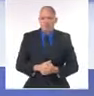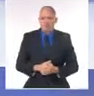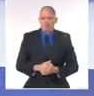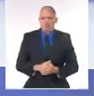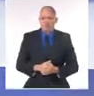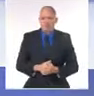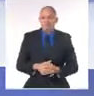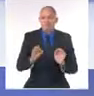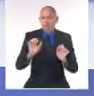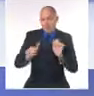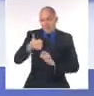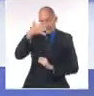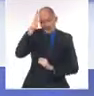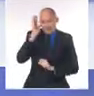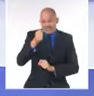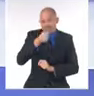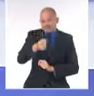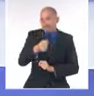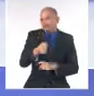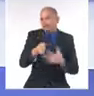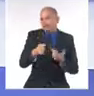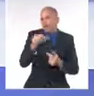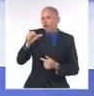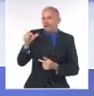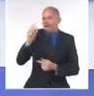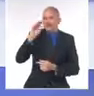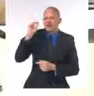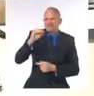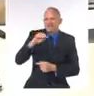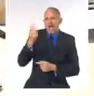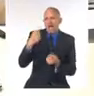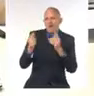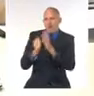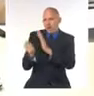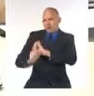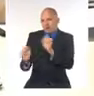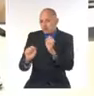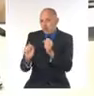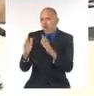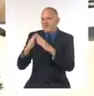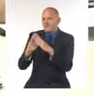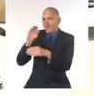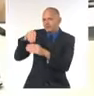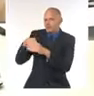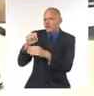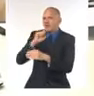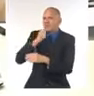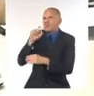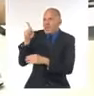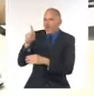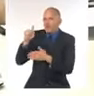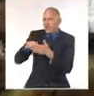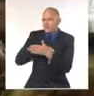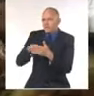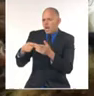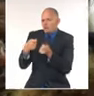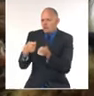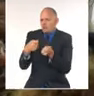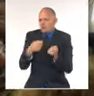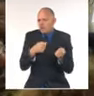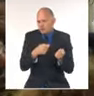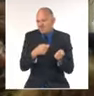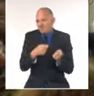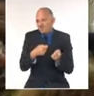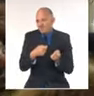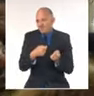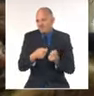en Estados Unidos incentivaron acciones contra el orden interior del país. Montaron toda una